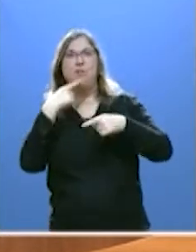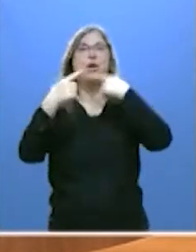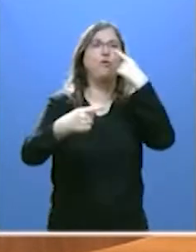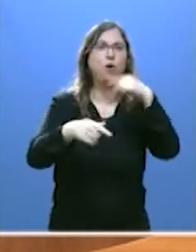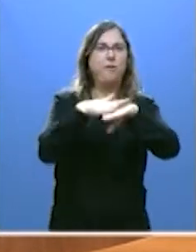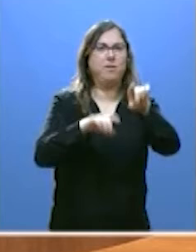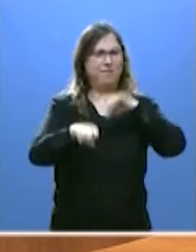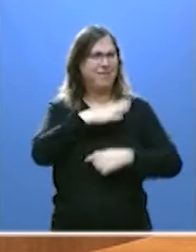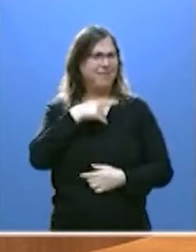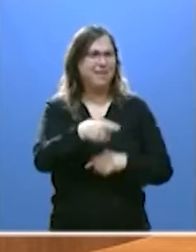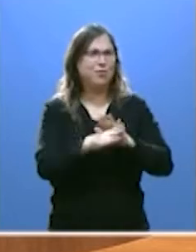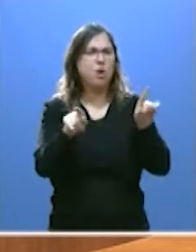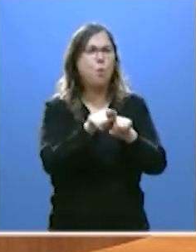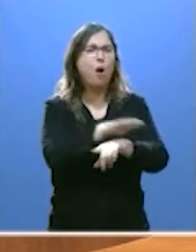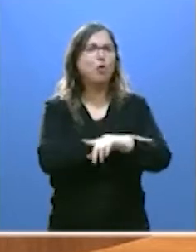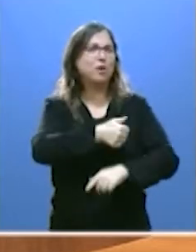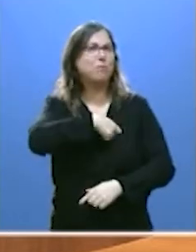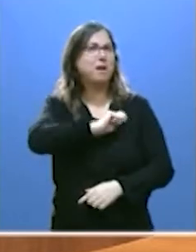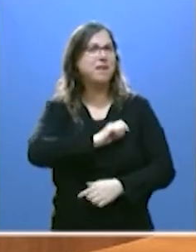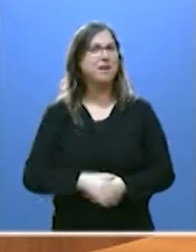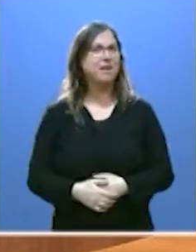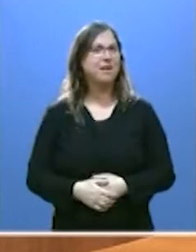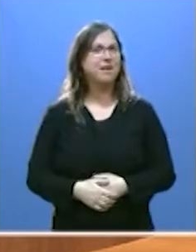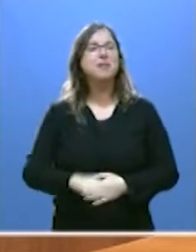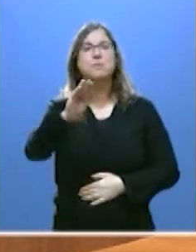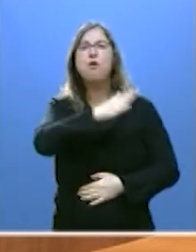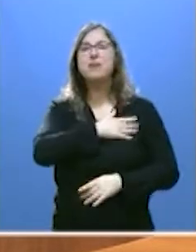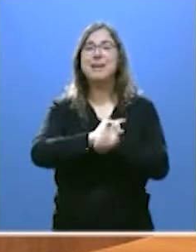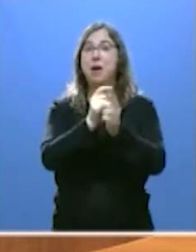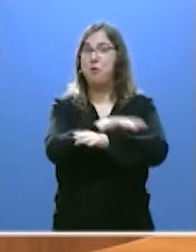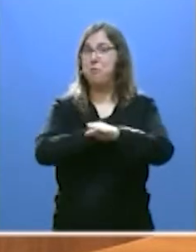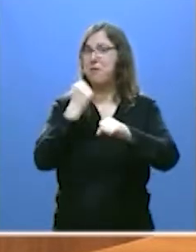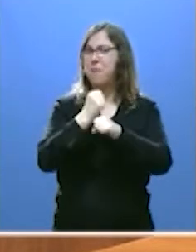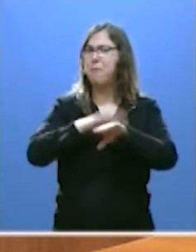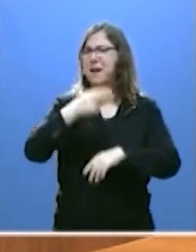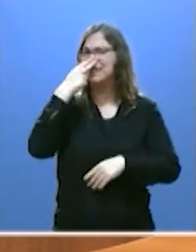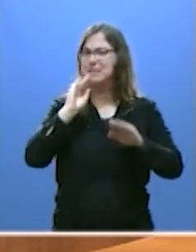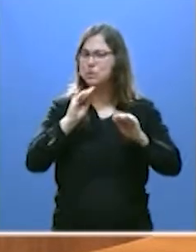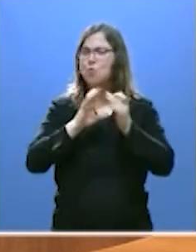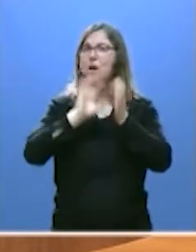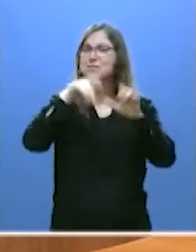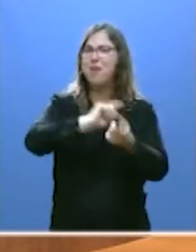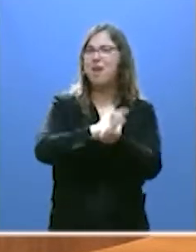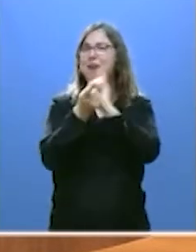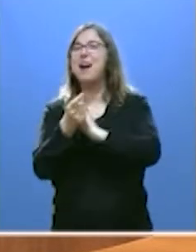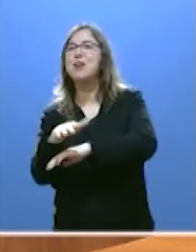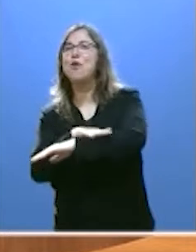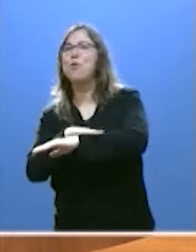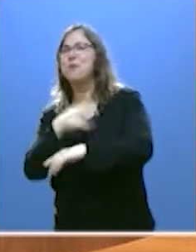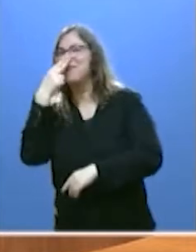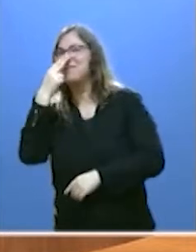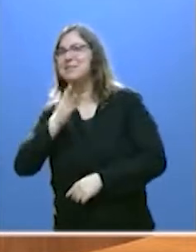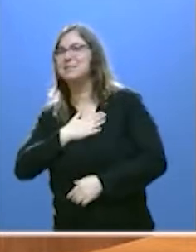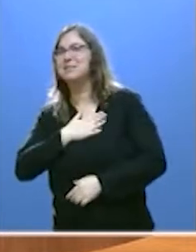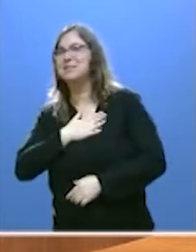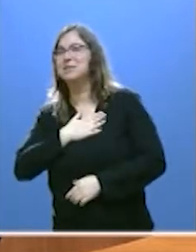En segundo lugar, quiere cambiar un gobierno que trabaja por los intereses de Castilla y León por un gobierno que trabaja por